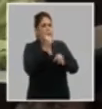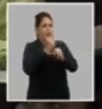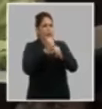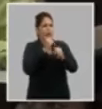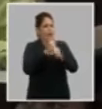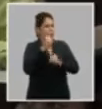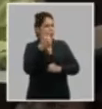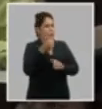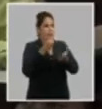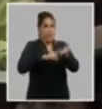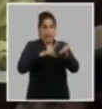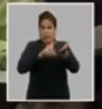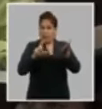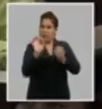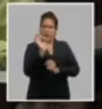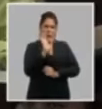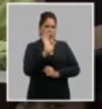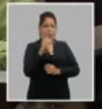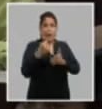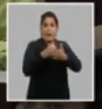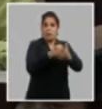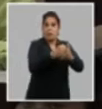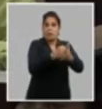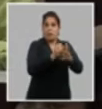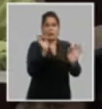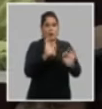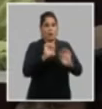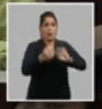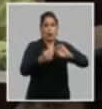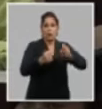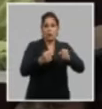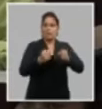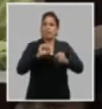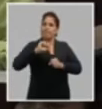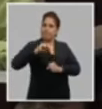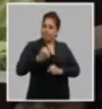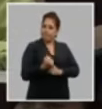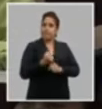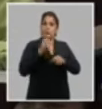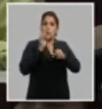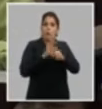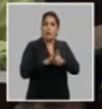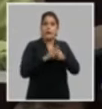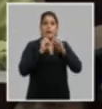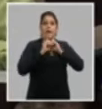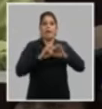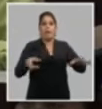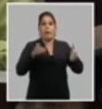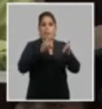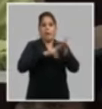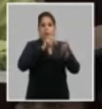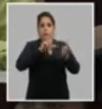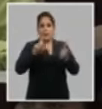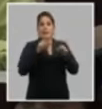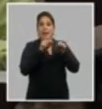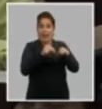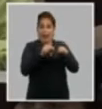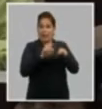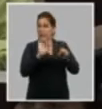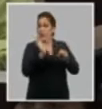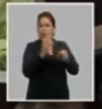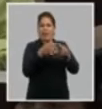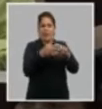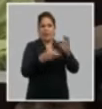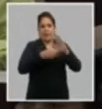trabajo de la militancia que el empuje el impulso el control la exigencia partiendo de la ejemplaridad del militante del partido se haya